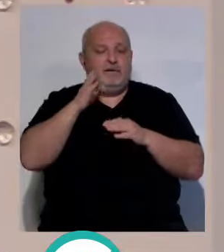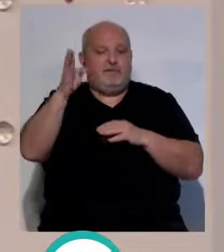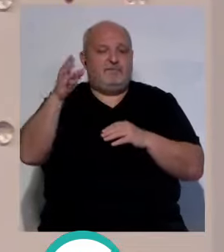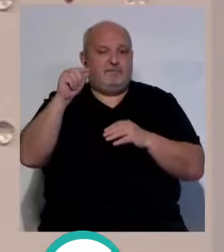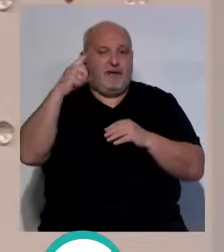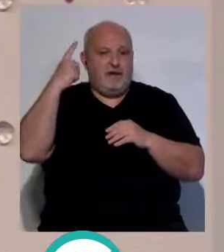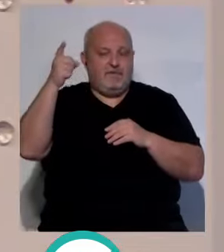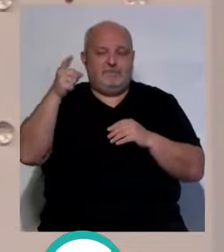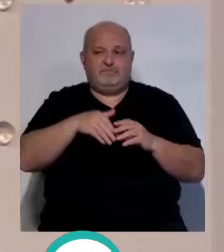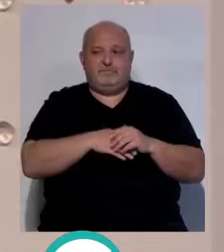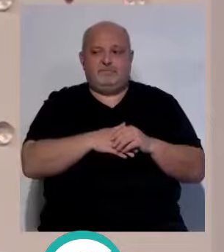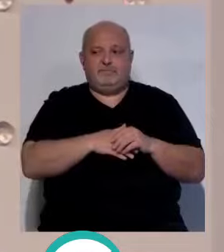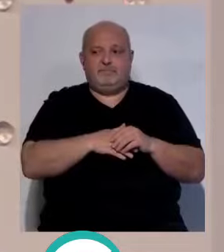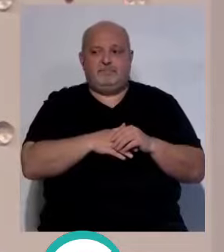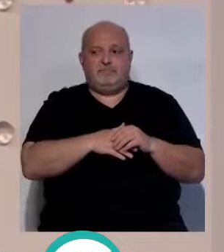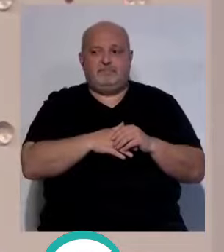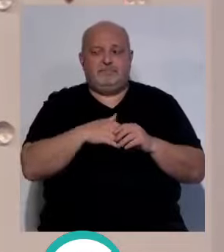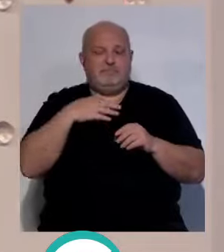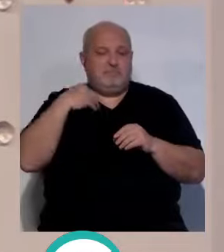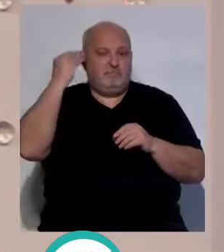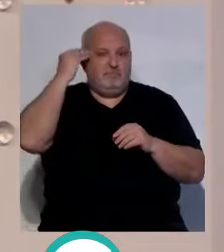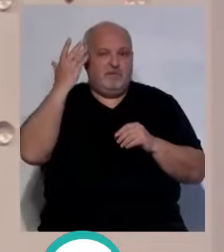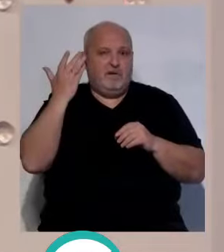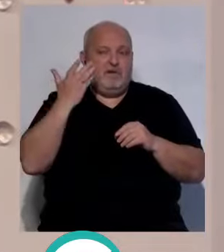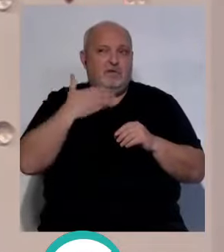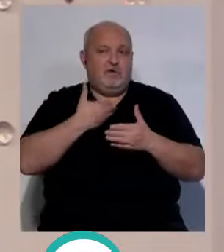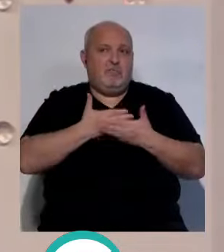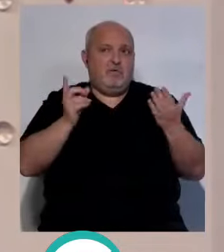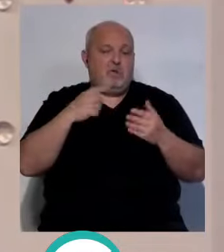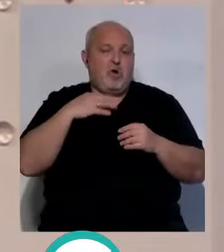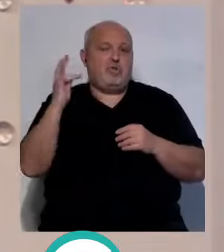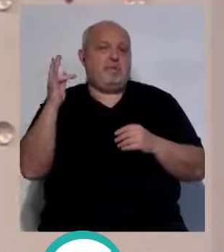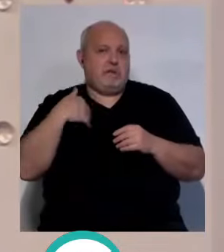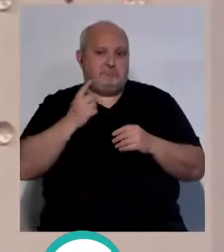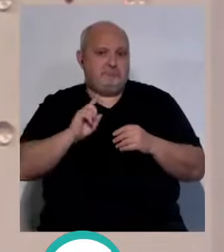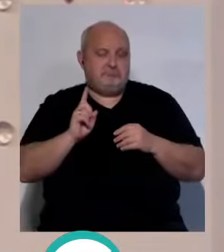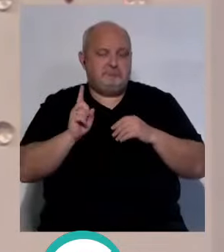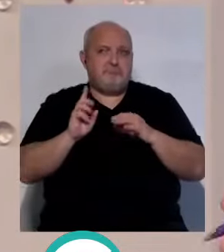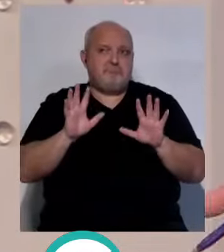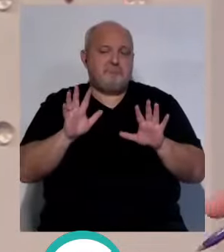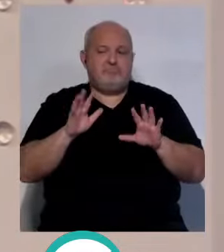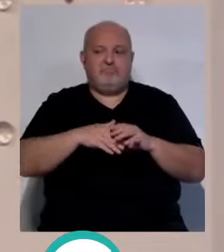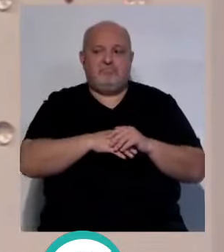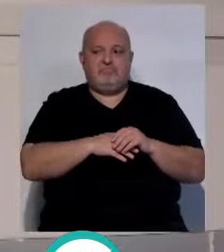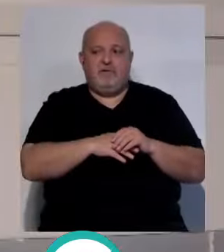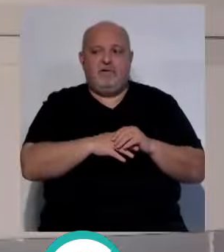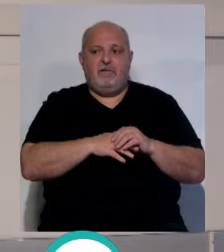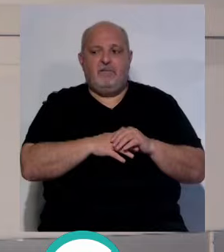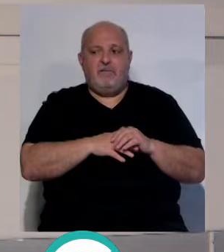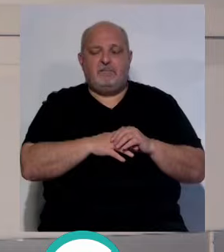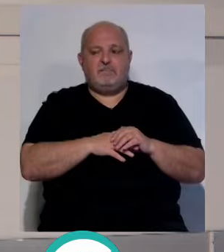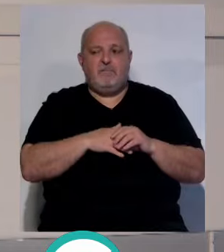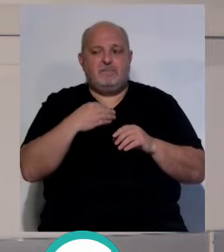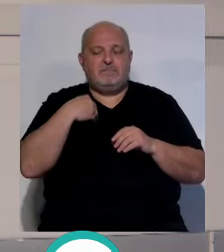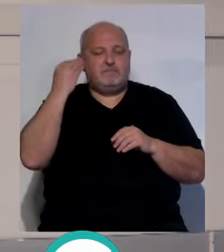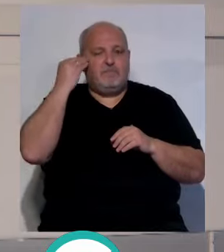donde yo creo... Bueno, a lo mejor que soy muy confiado, muy optimista y después de tanto... Te lo compro, te lo compro. Yo